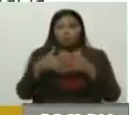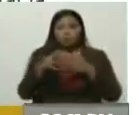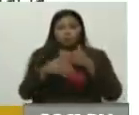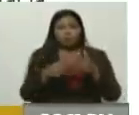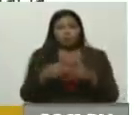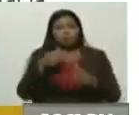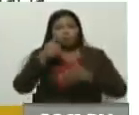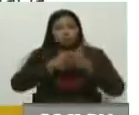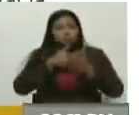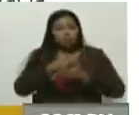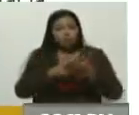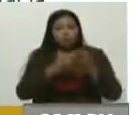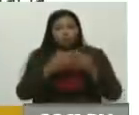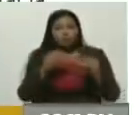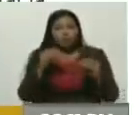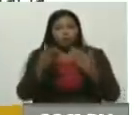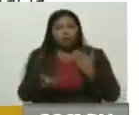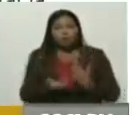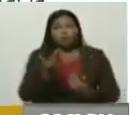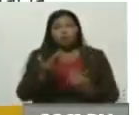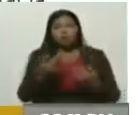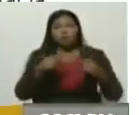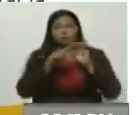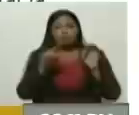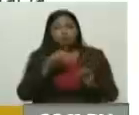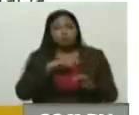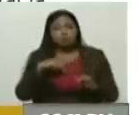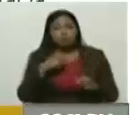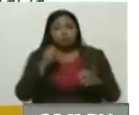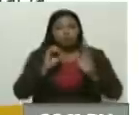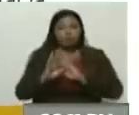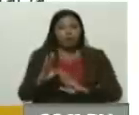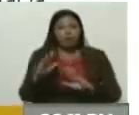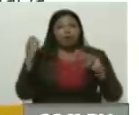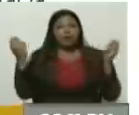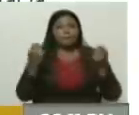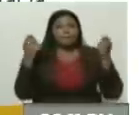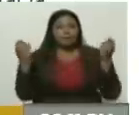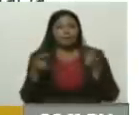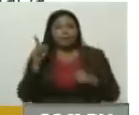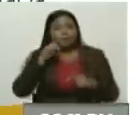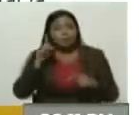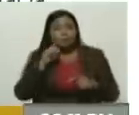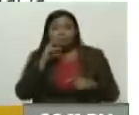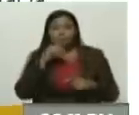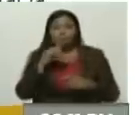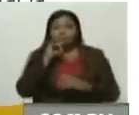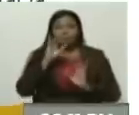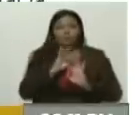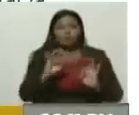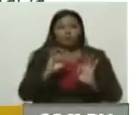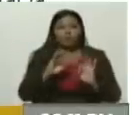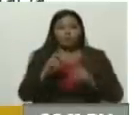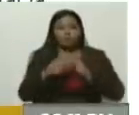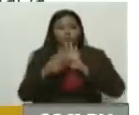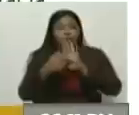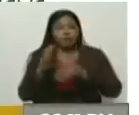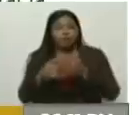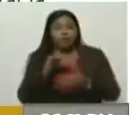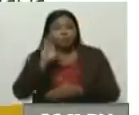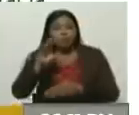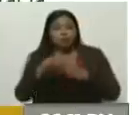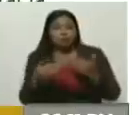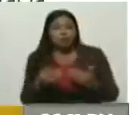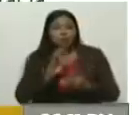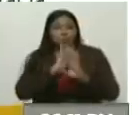enfatizó la importancia de contrarrestar la campaña de mentiras y desinformación lanzada por los países occidentales.